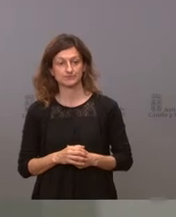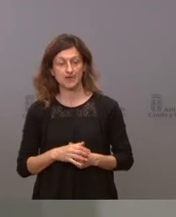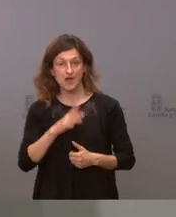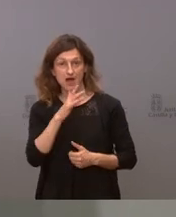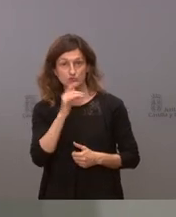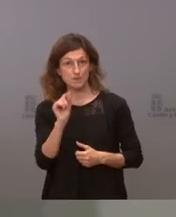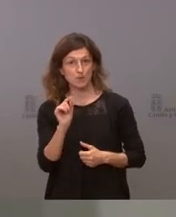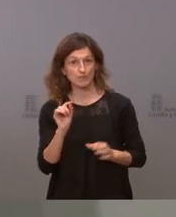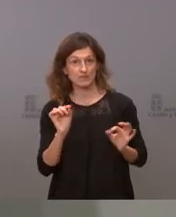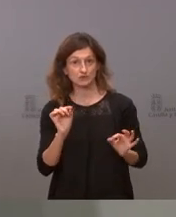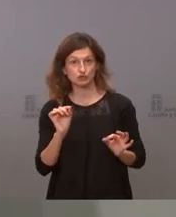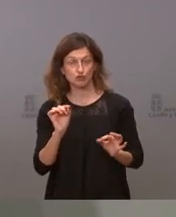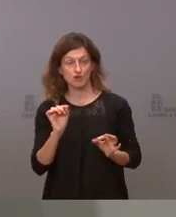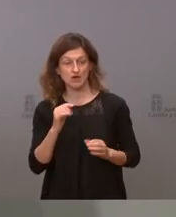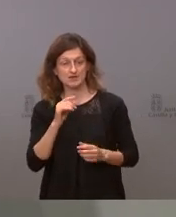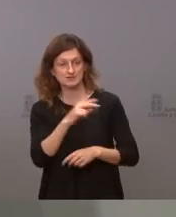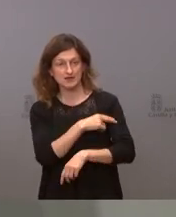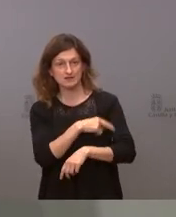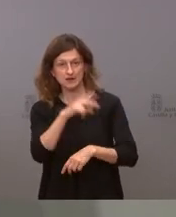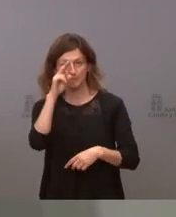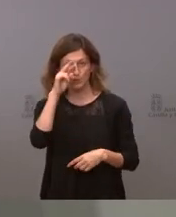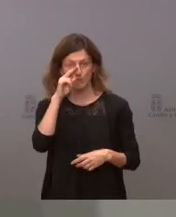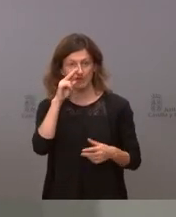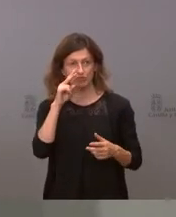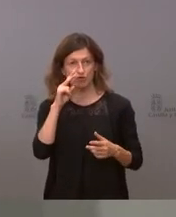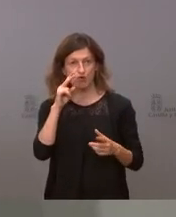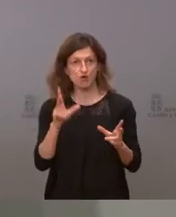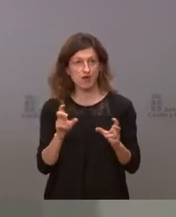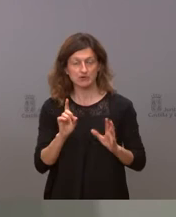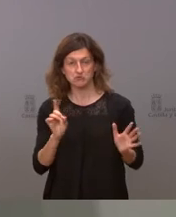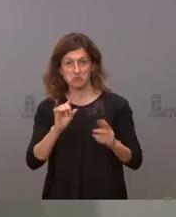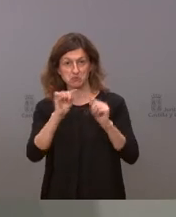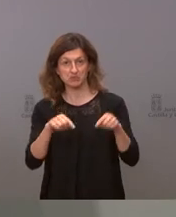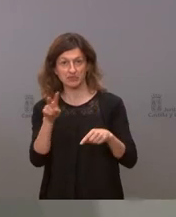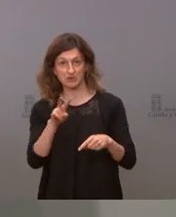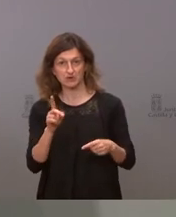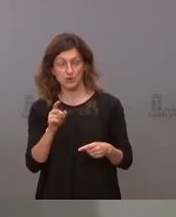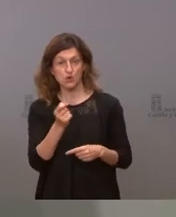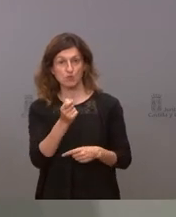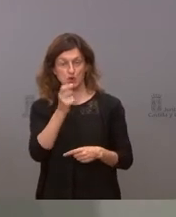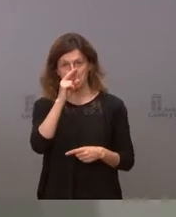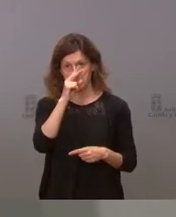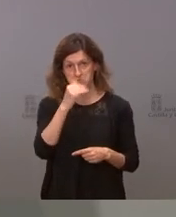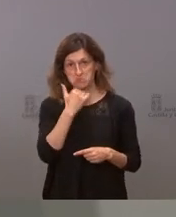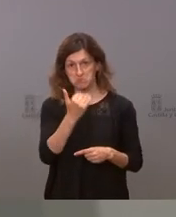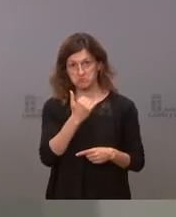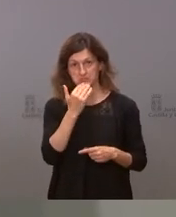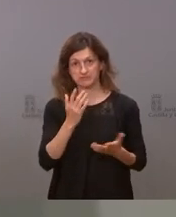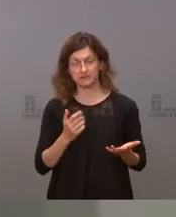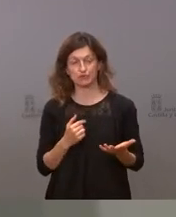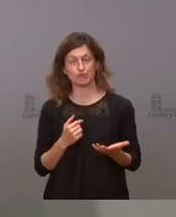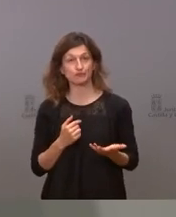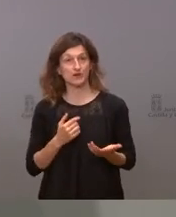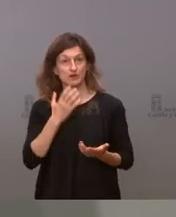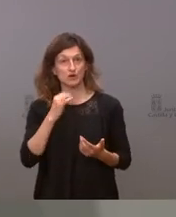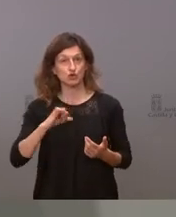una preocupación sanitaria excepcional en la provincia de Valladolid estamos preocupados pero la saturación